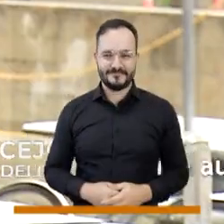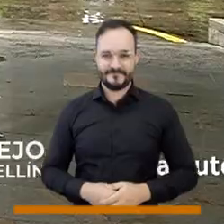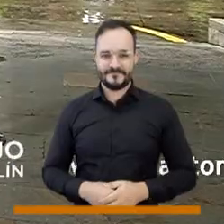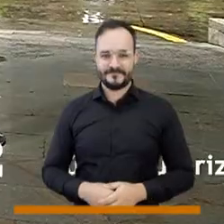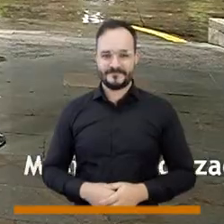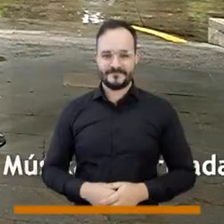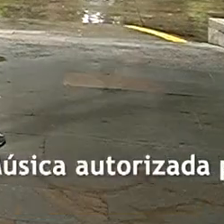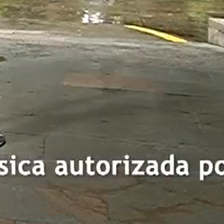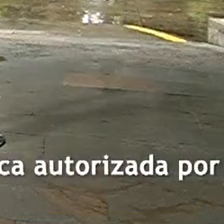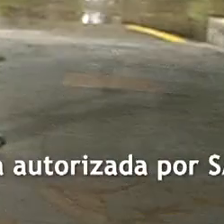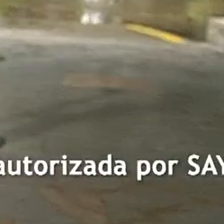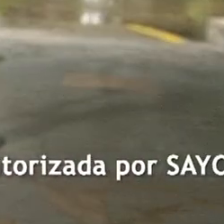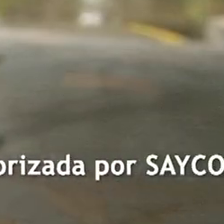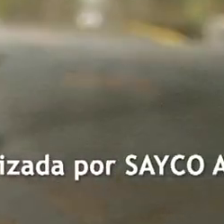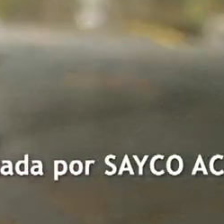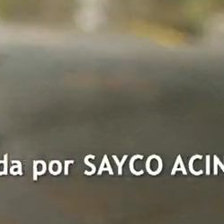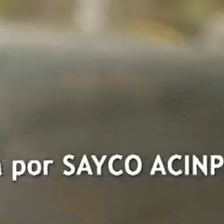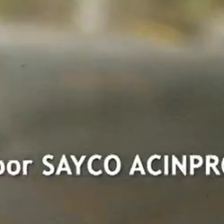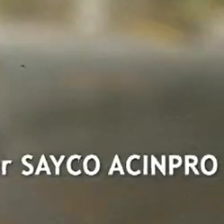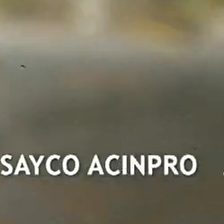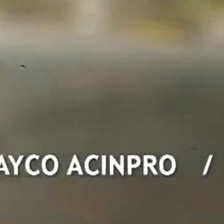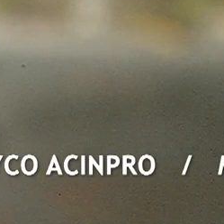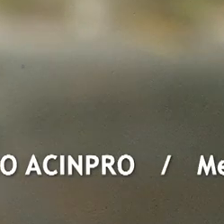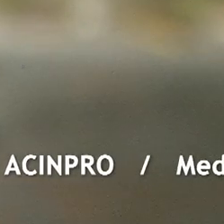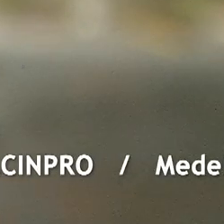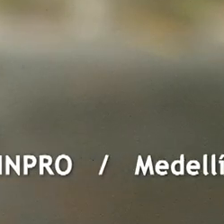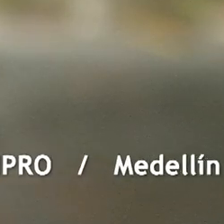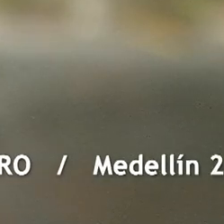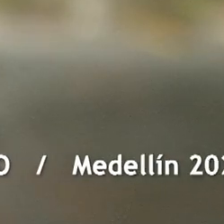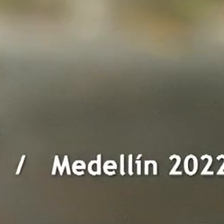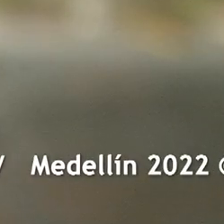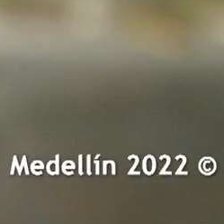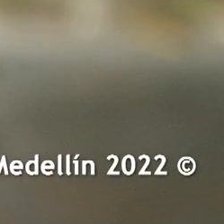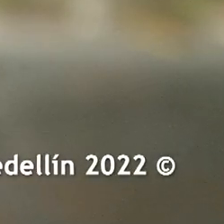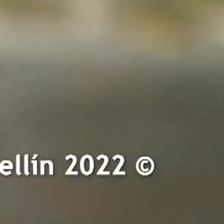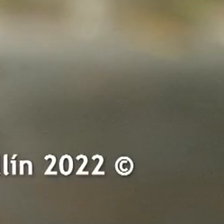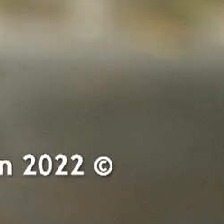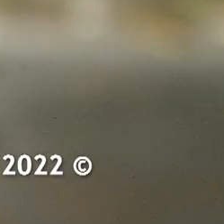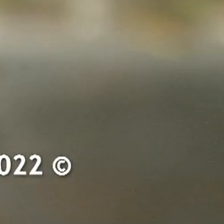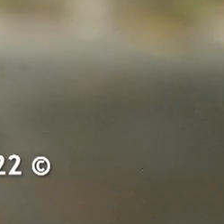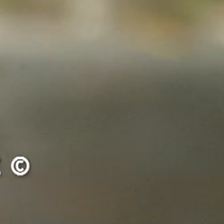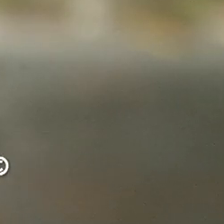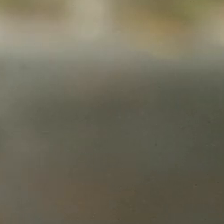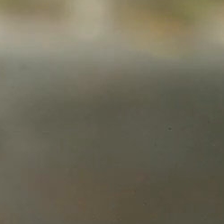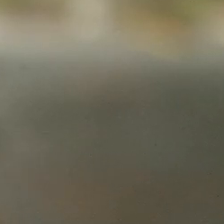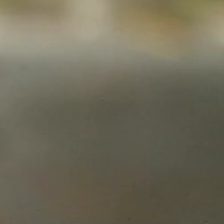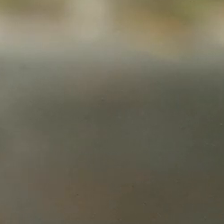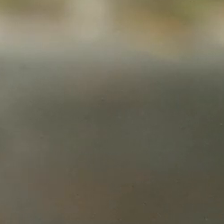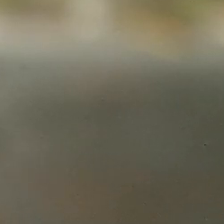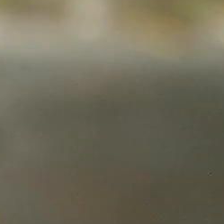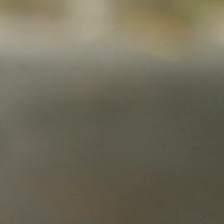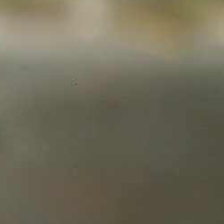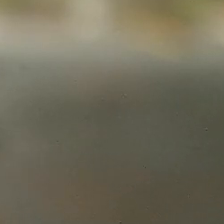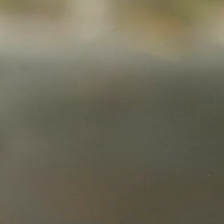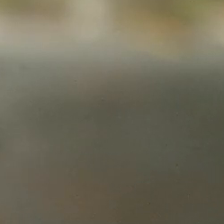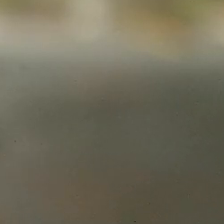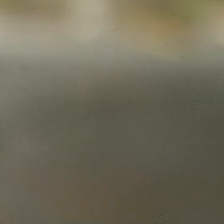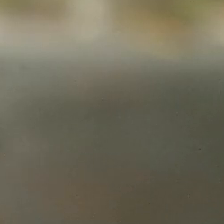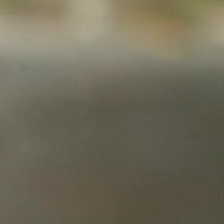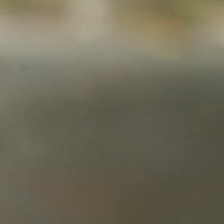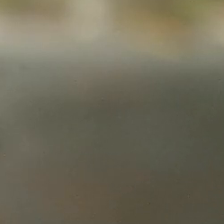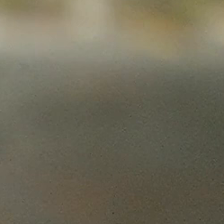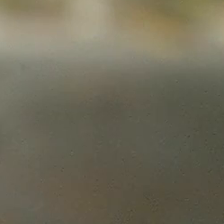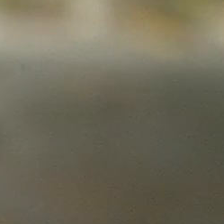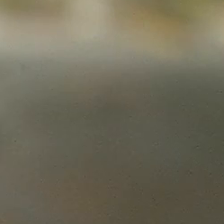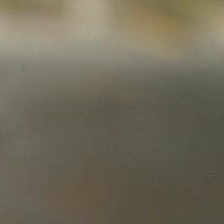muy querido gracias por compartir la experiencia y el conocimiento una de las cosas